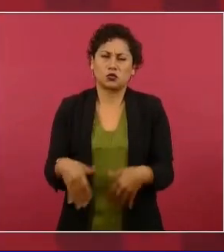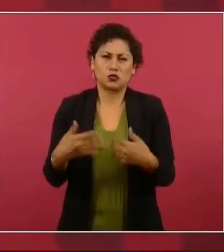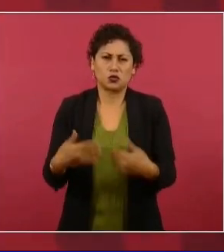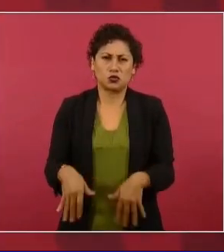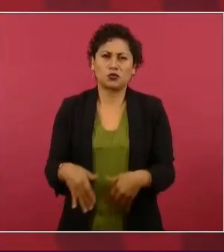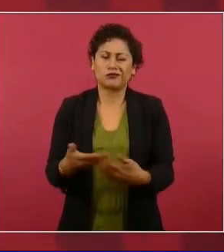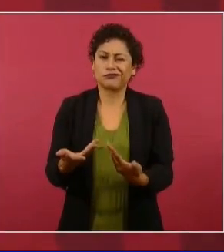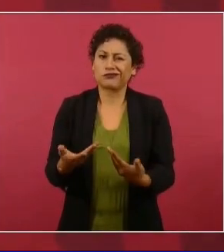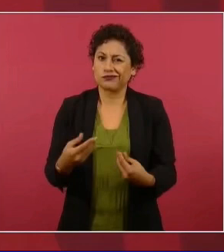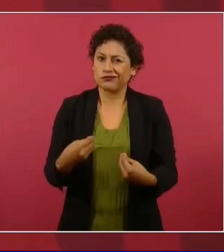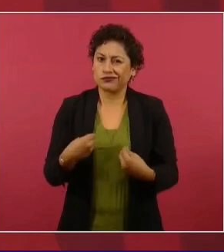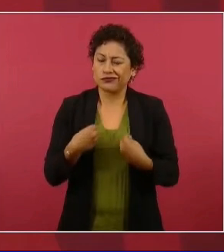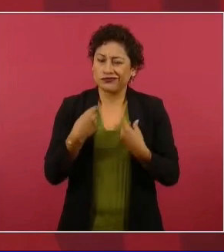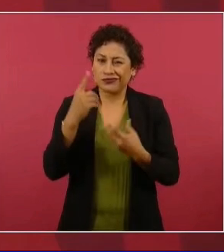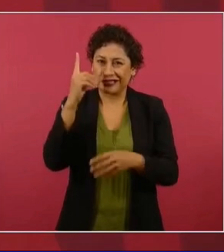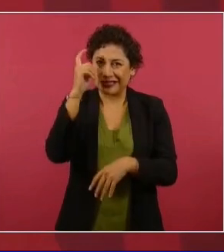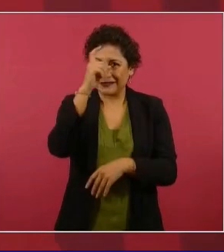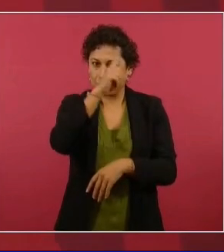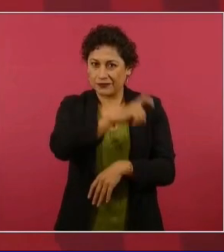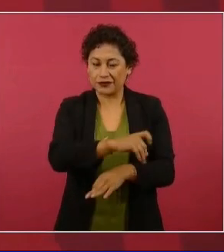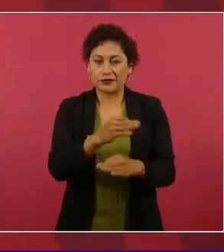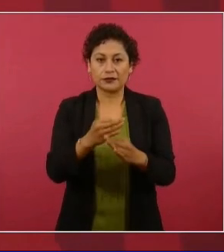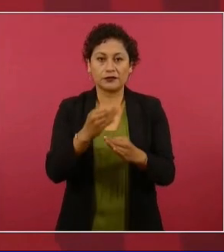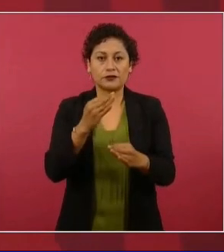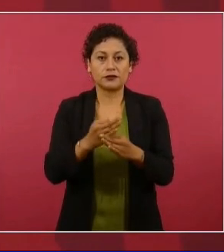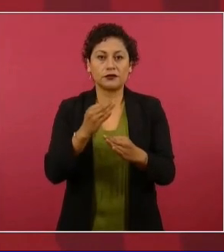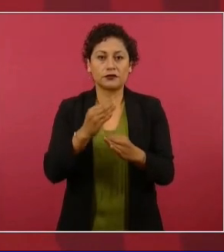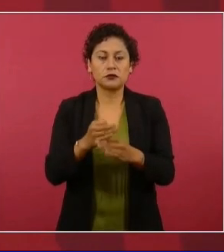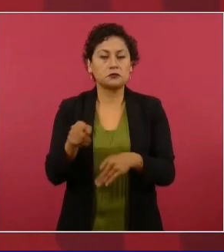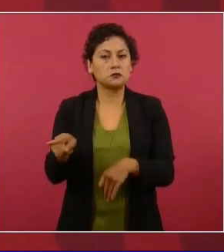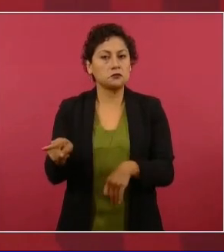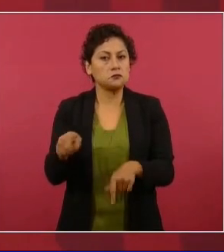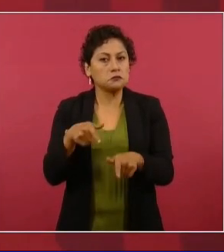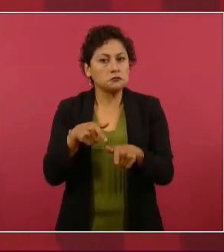situación, de manera muy responsable.